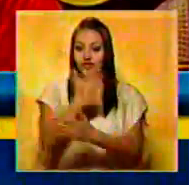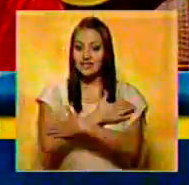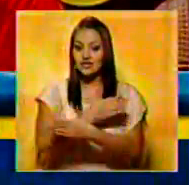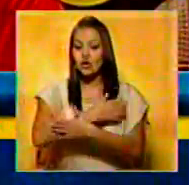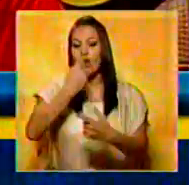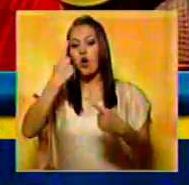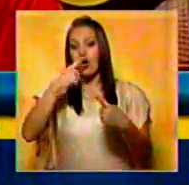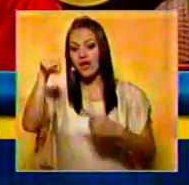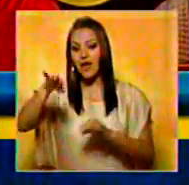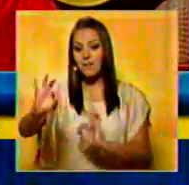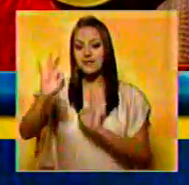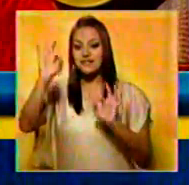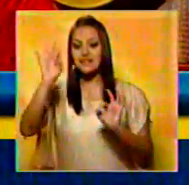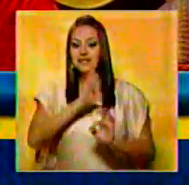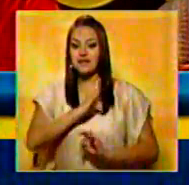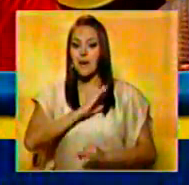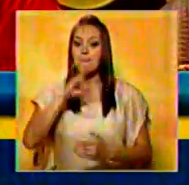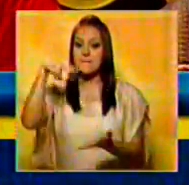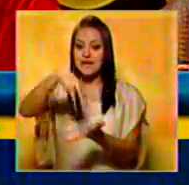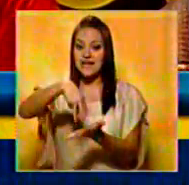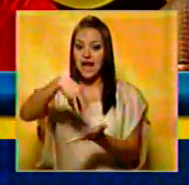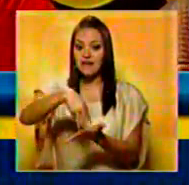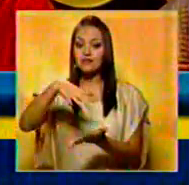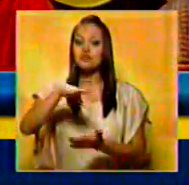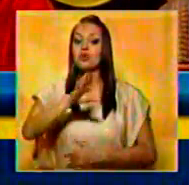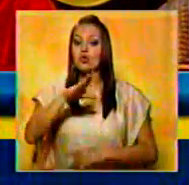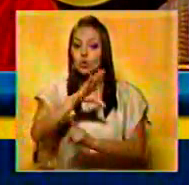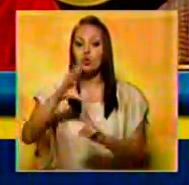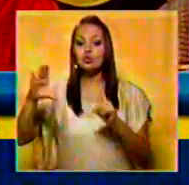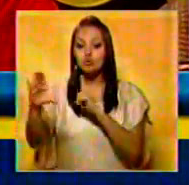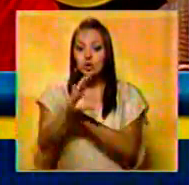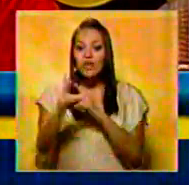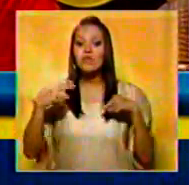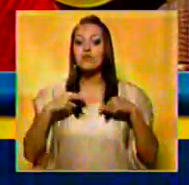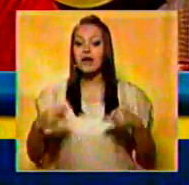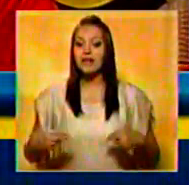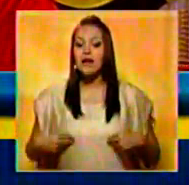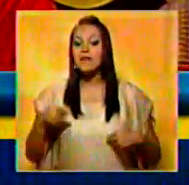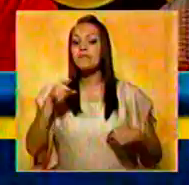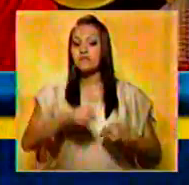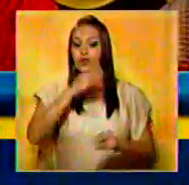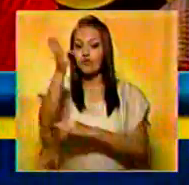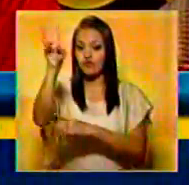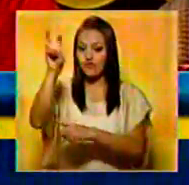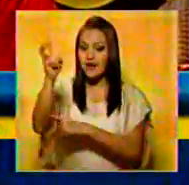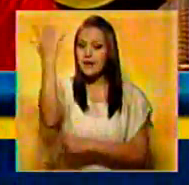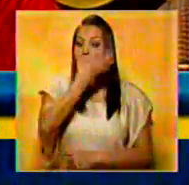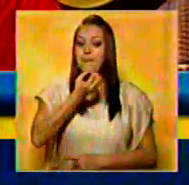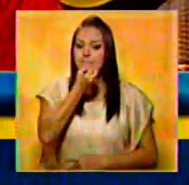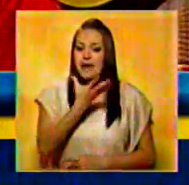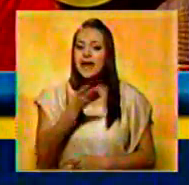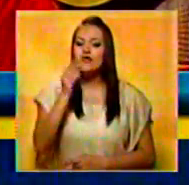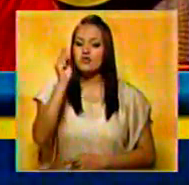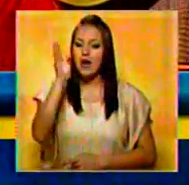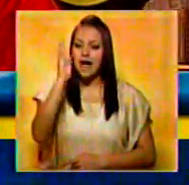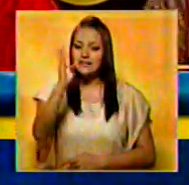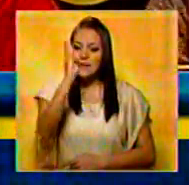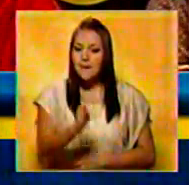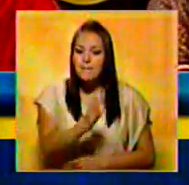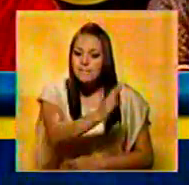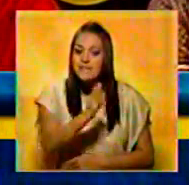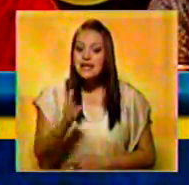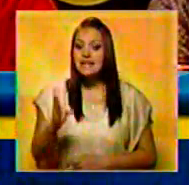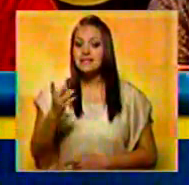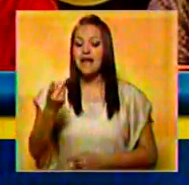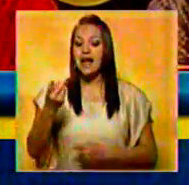de Yare, en especial para nuestro Estado Miranda, como patrimonio cultural de la humanidad. Estuvimos el viernes en una hermosa misa y danzando, bueno,